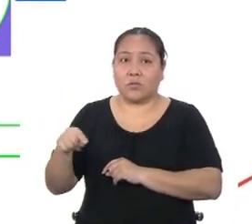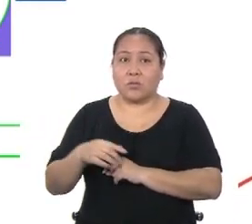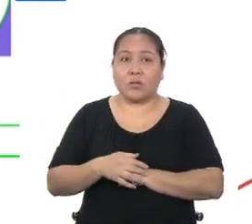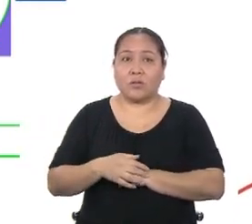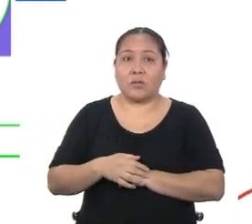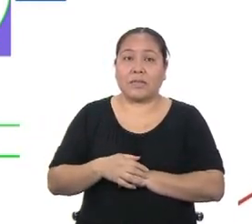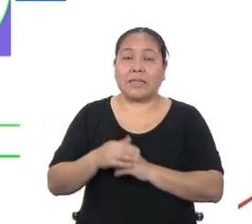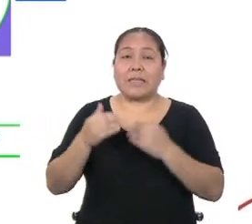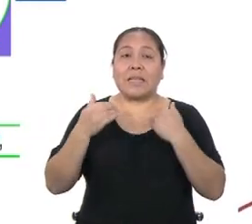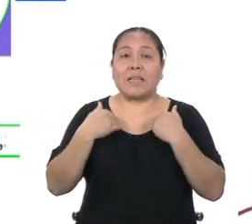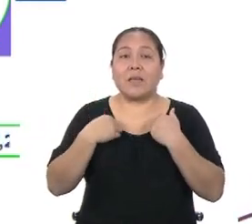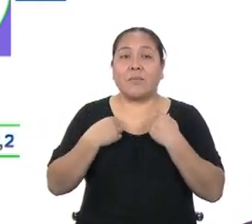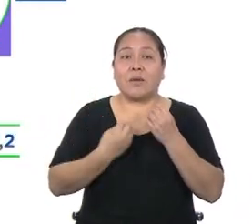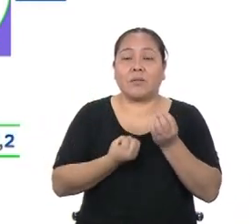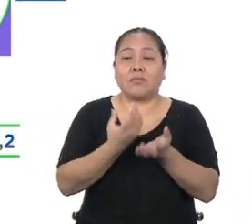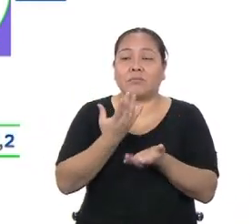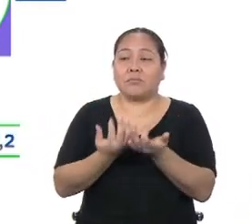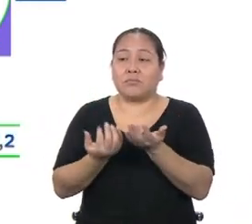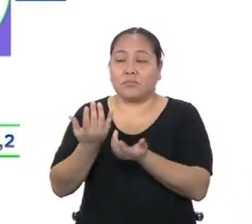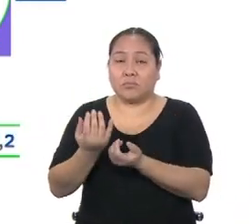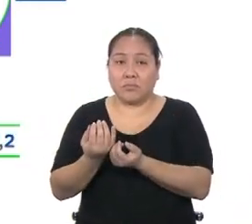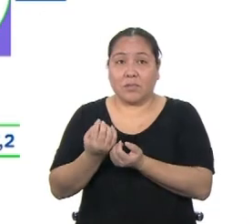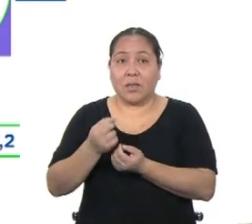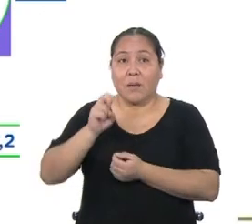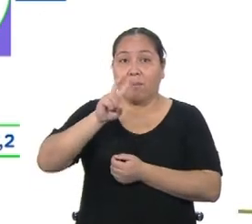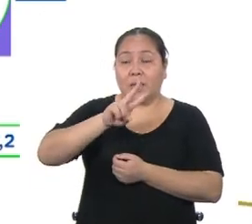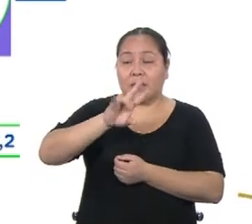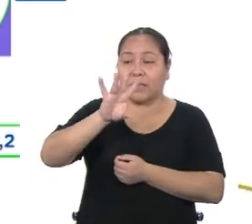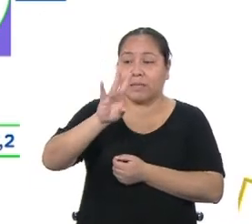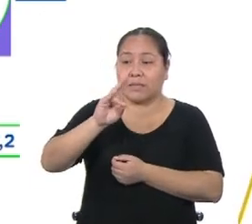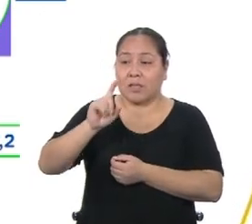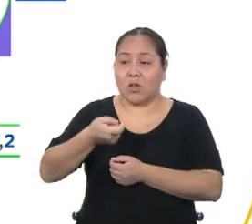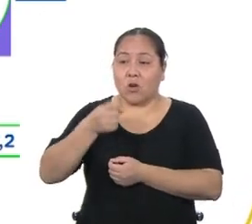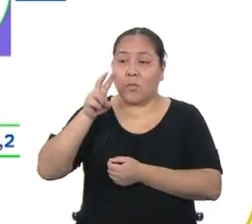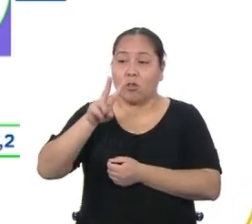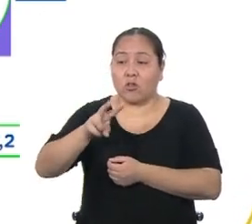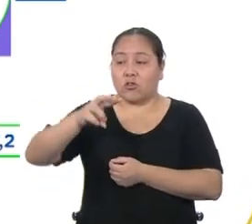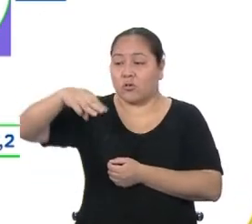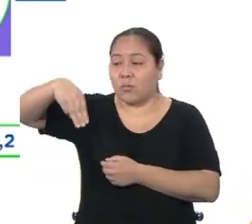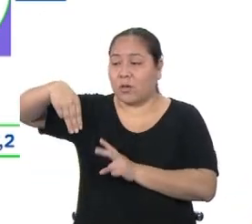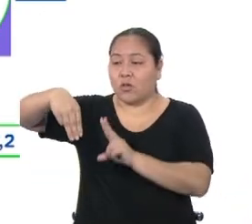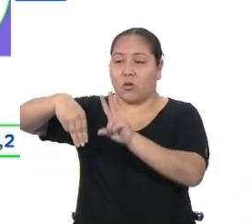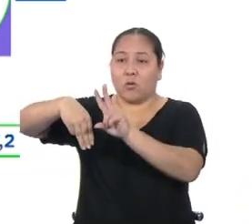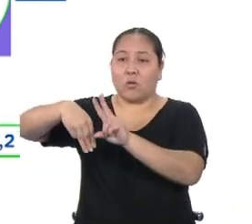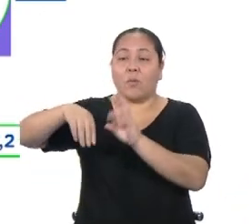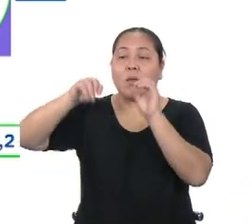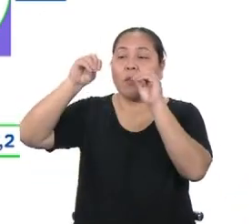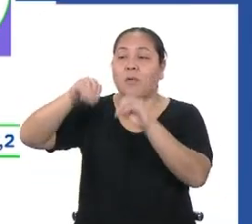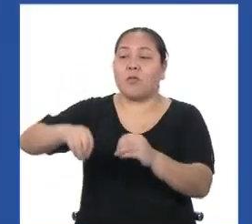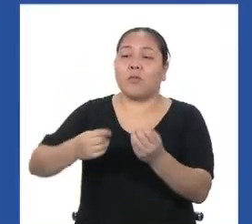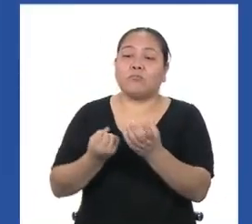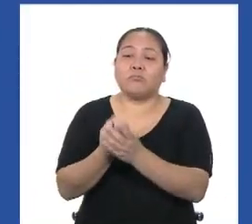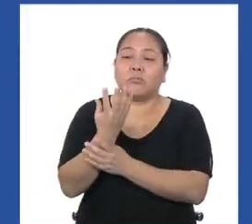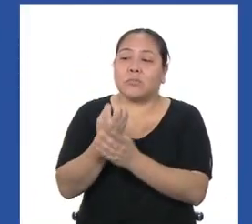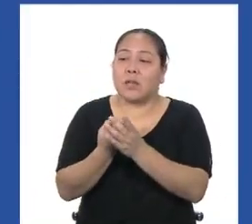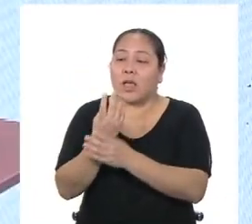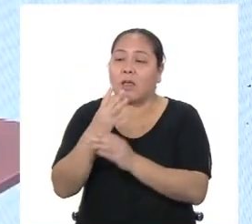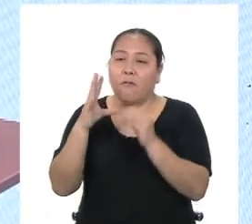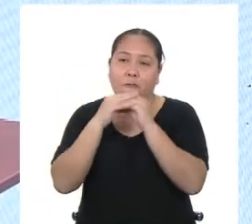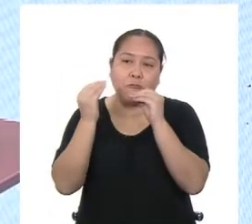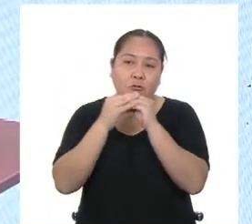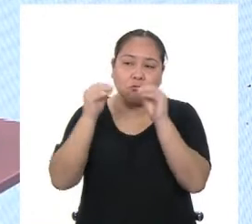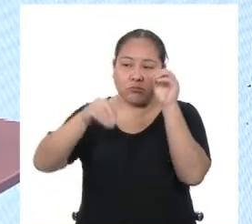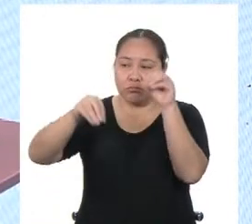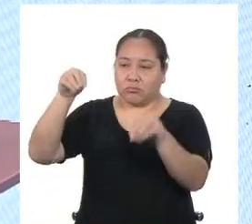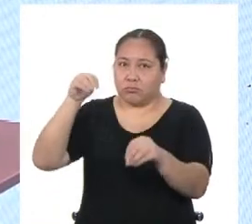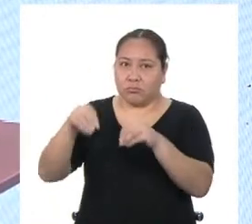tienes disponible 27,2 metros cuadrados para plantar tus hierbas, verduras y frutas, Rosa. ¿Han